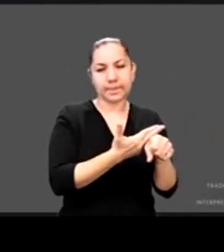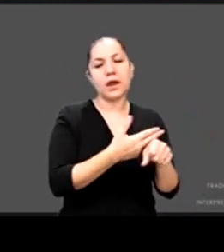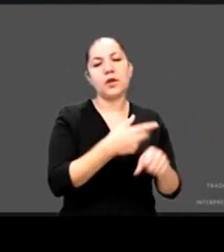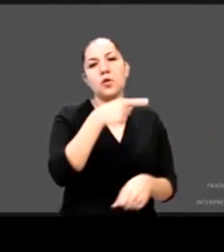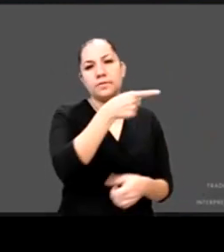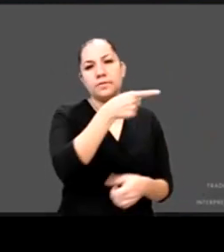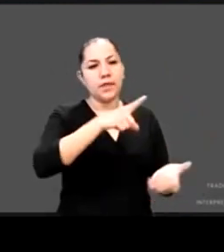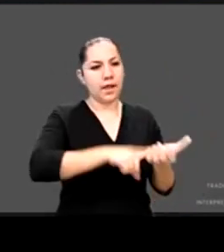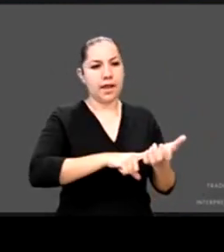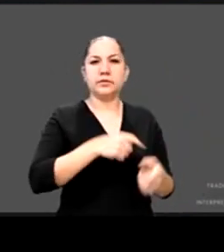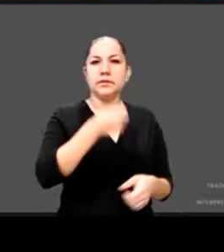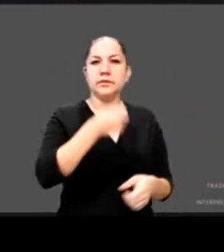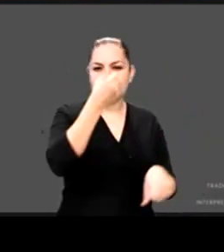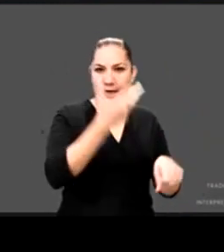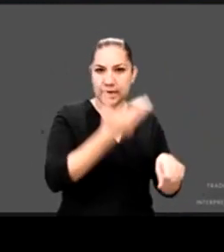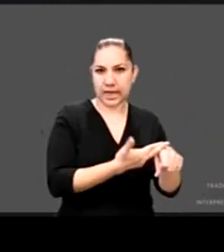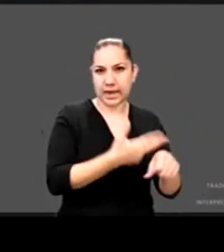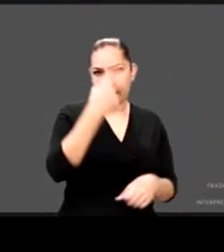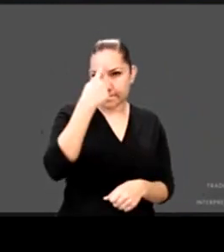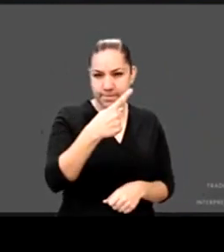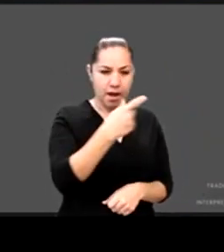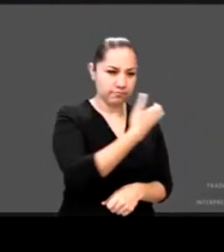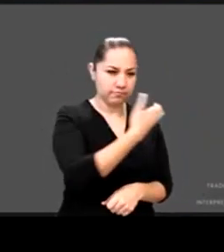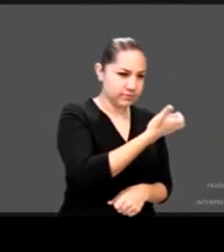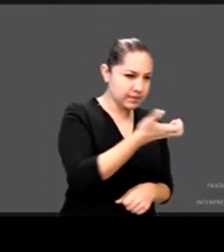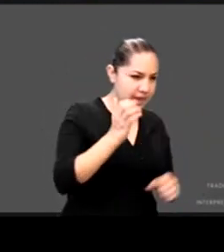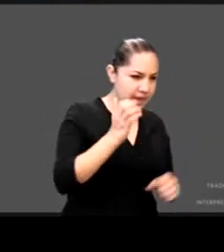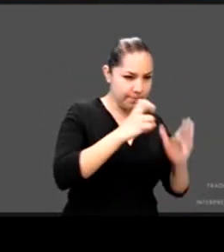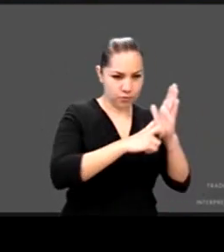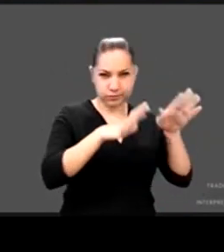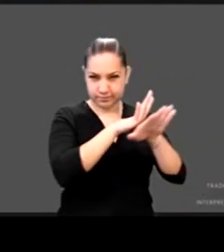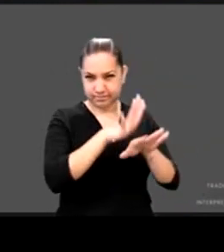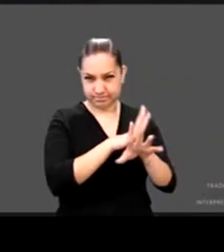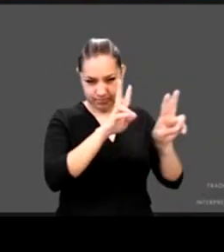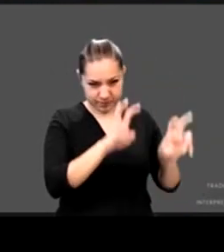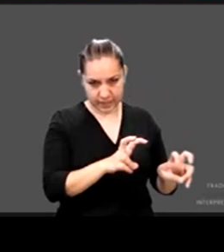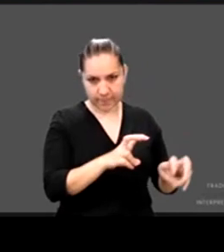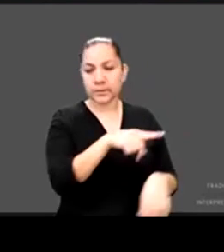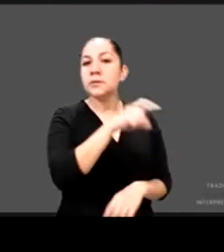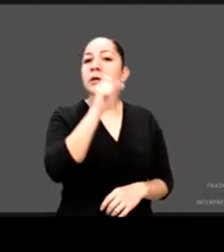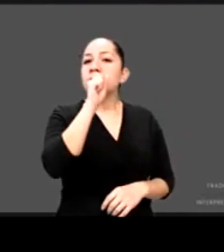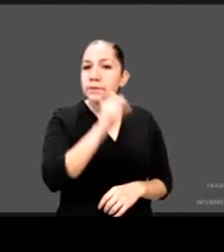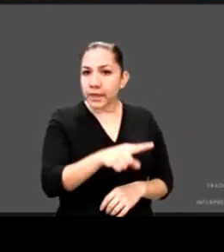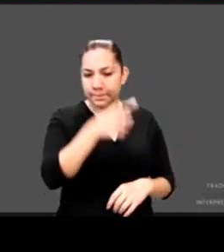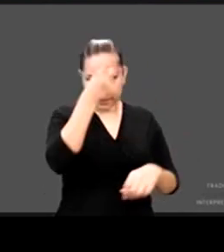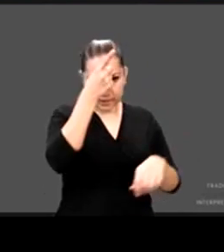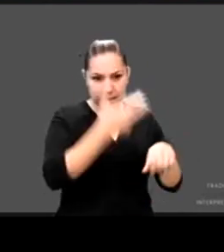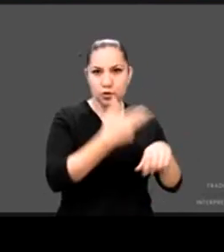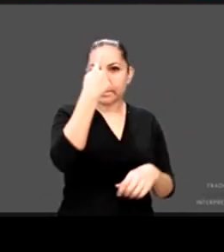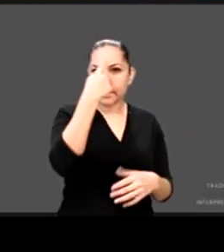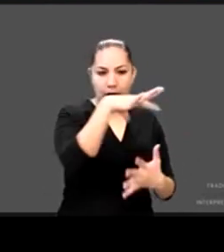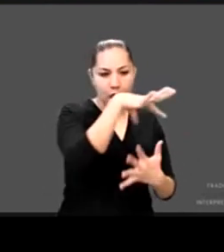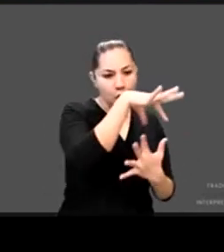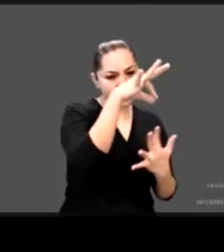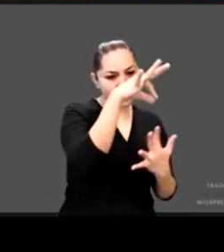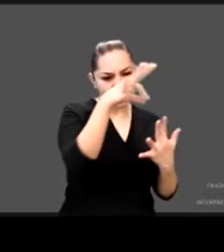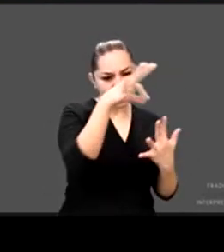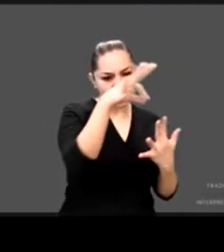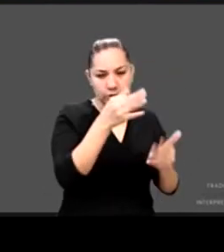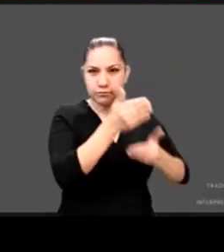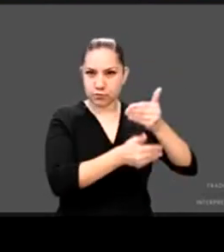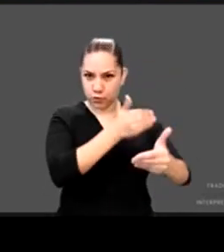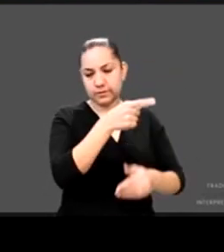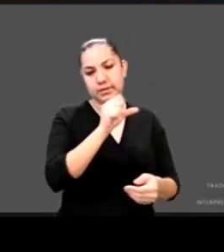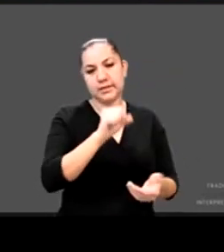Secretaría de la Reforma Agraria y como subdirectora del programa Opciones Productivas en Cedesol. Es doctora en